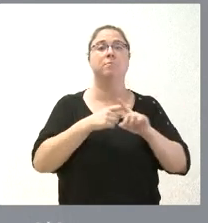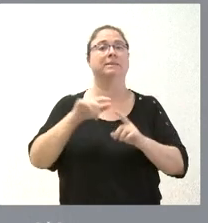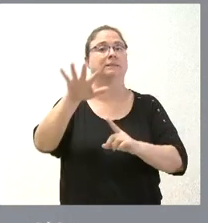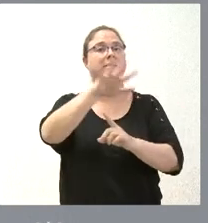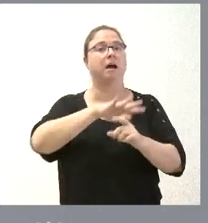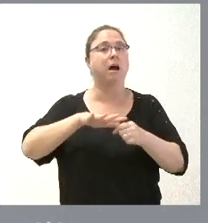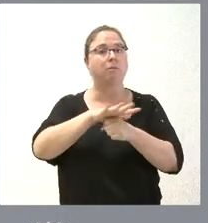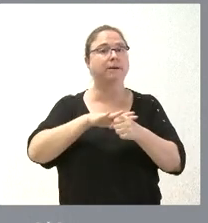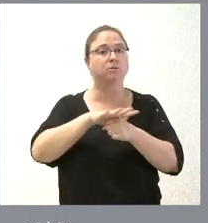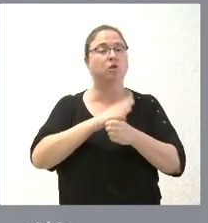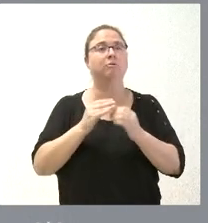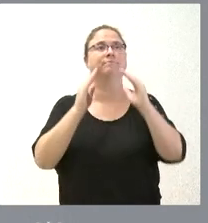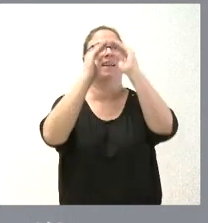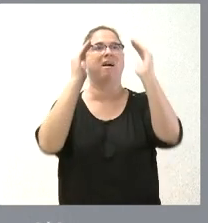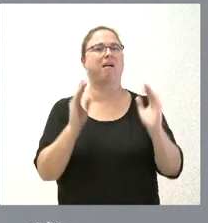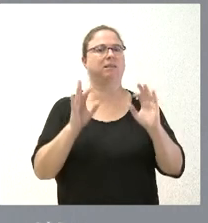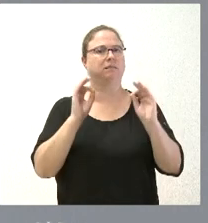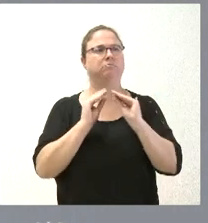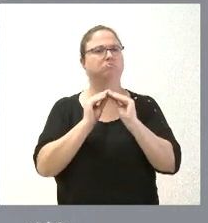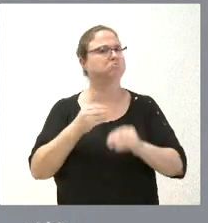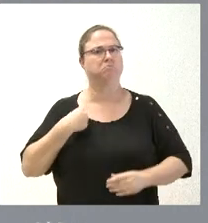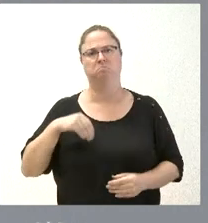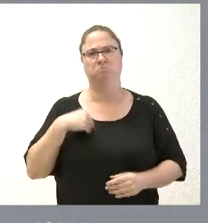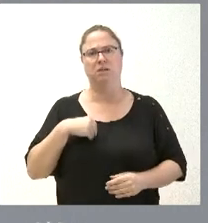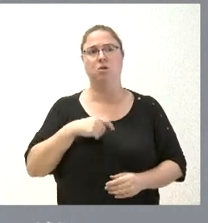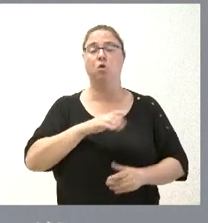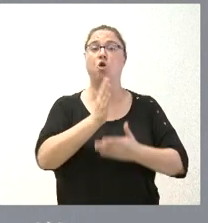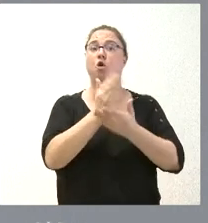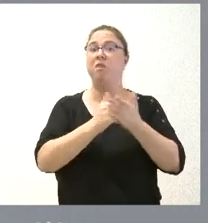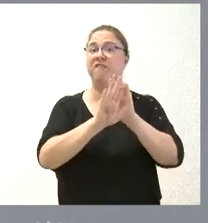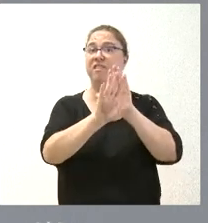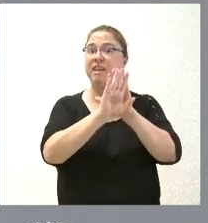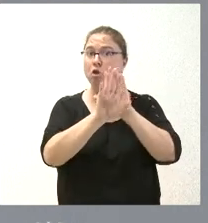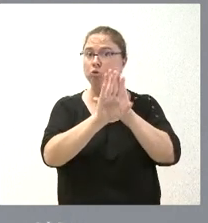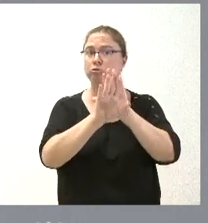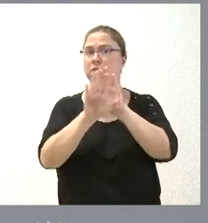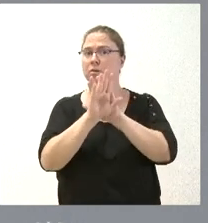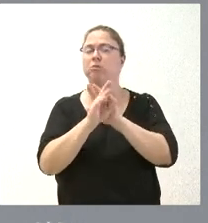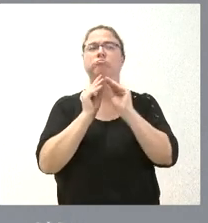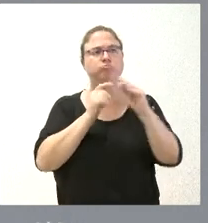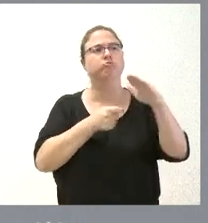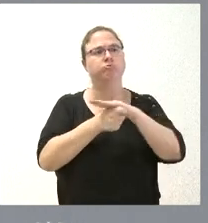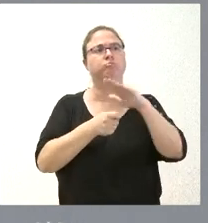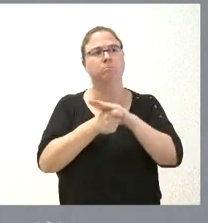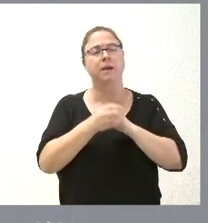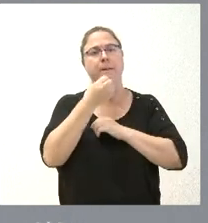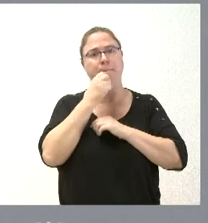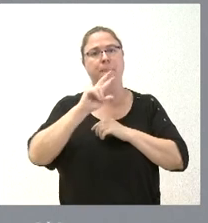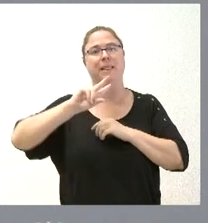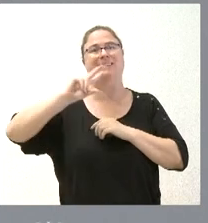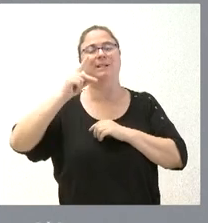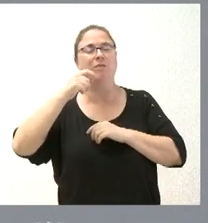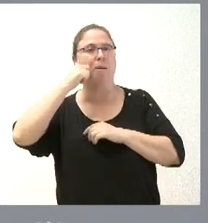de la edificación residencial pues estamos hablando de lo mismo que son muchas de comunidades de vecinos que se pueden plantear realizar inversiones bien de la segunda piel